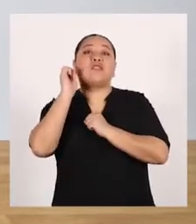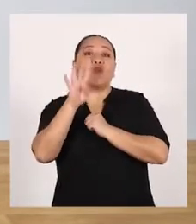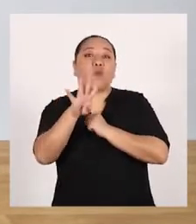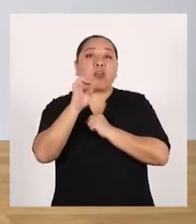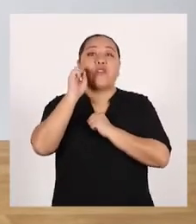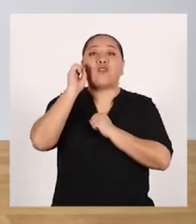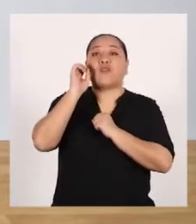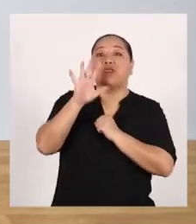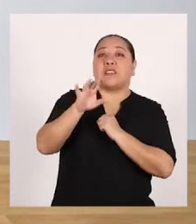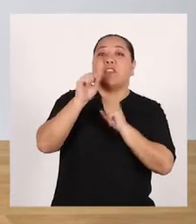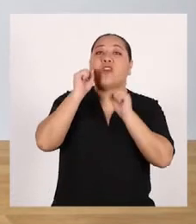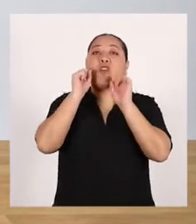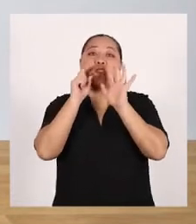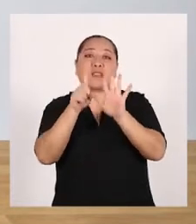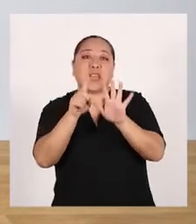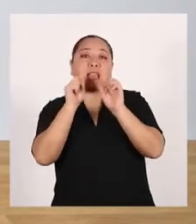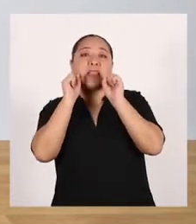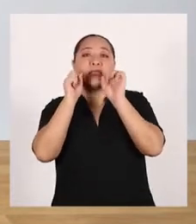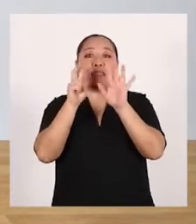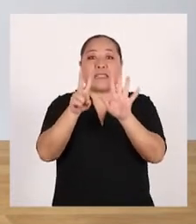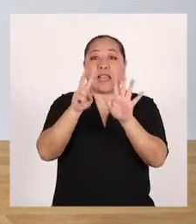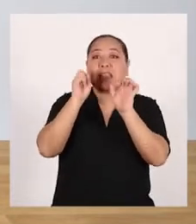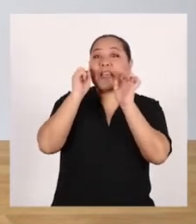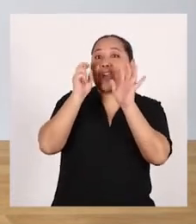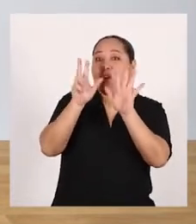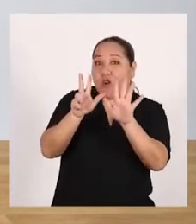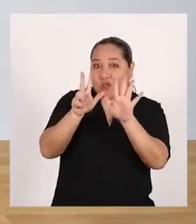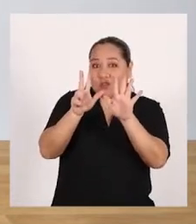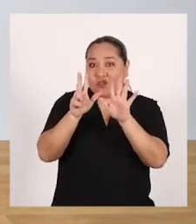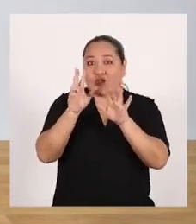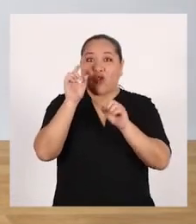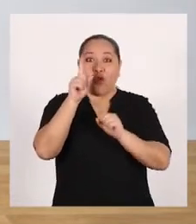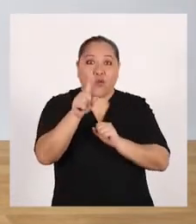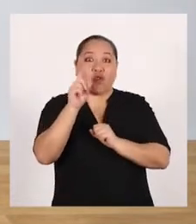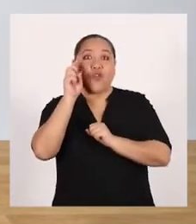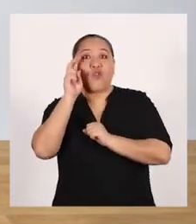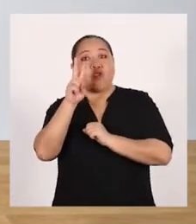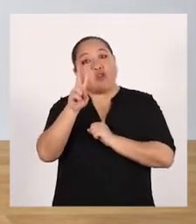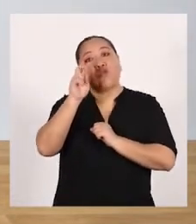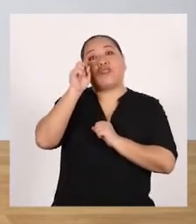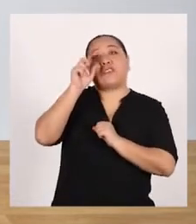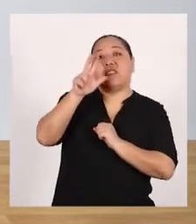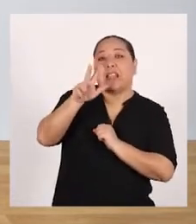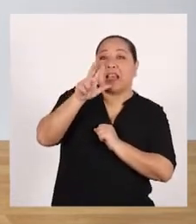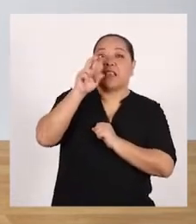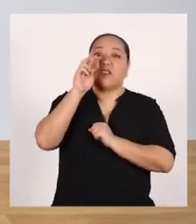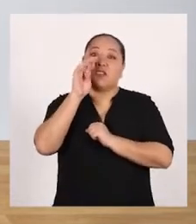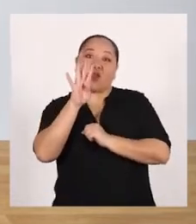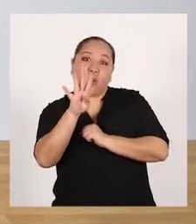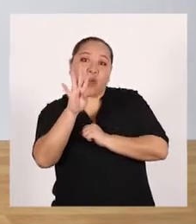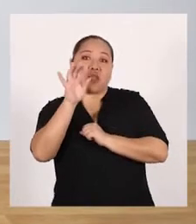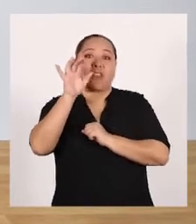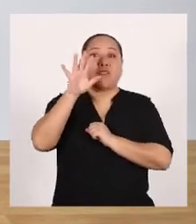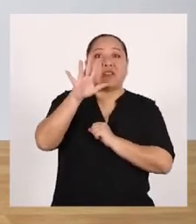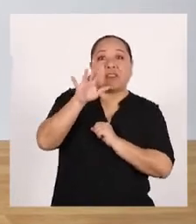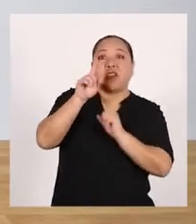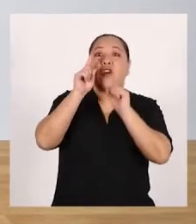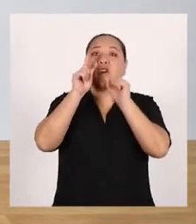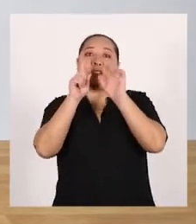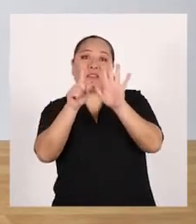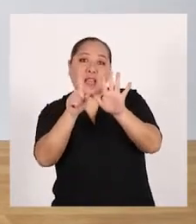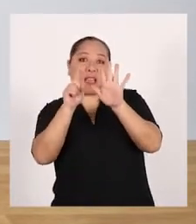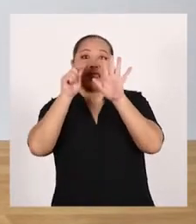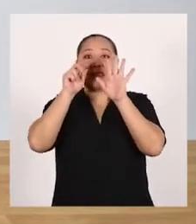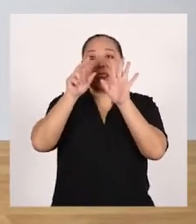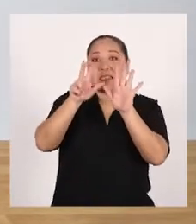3, 4, 5, 6, 7. Brazos. Y 1, 2, 3, 4,